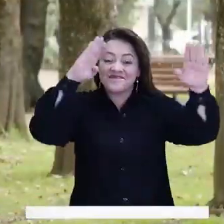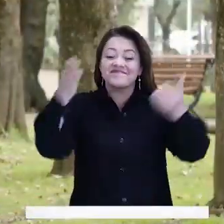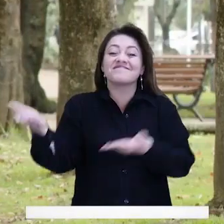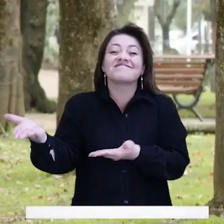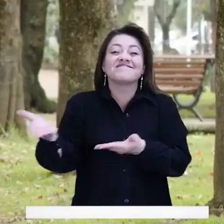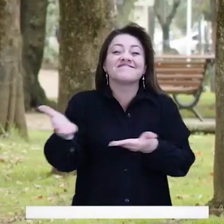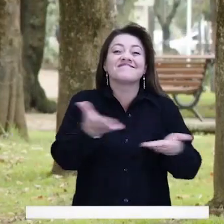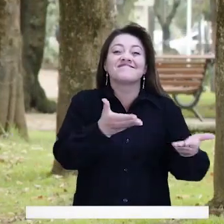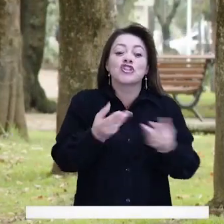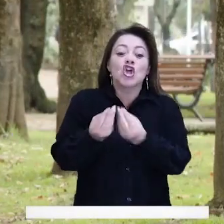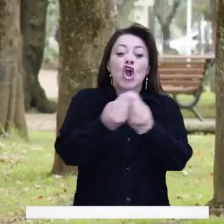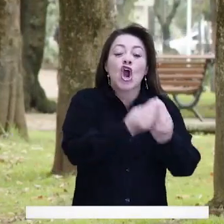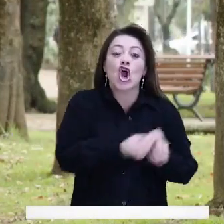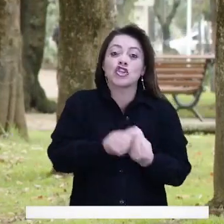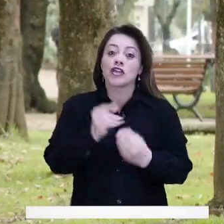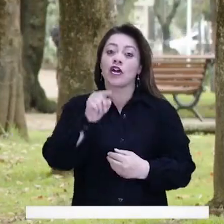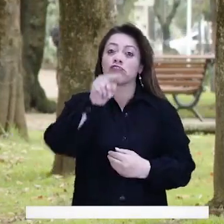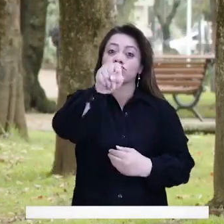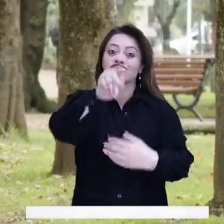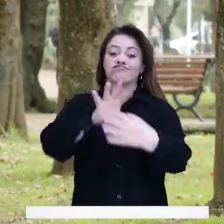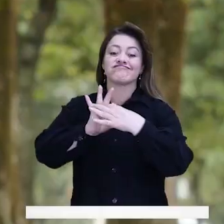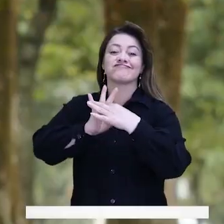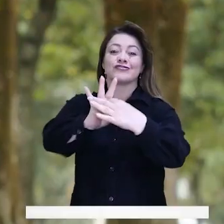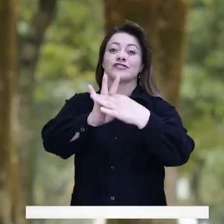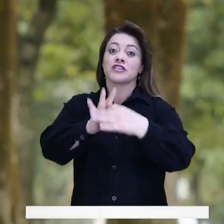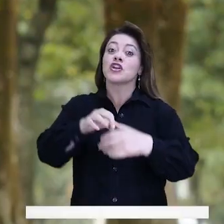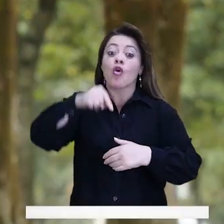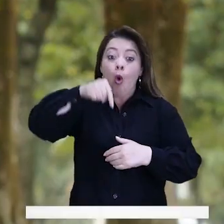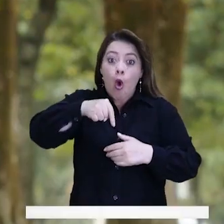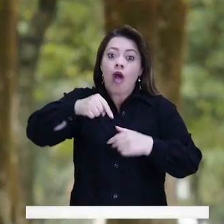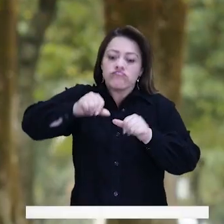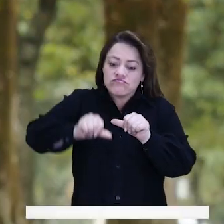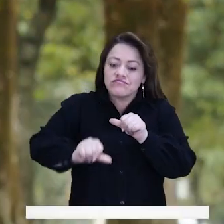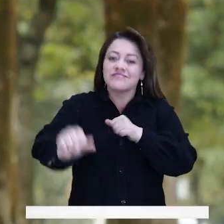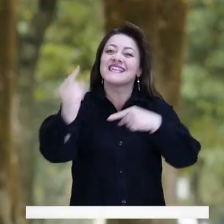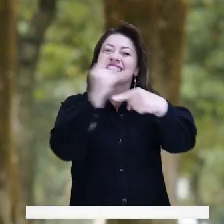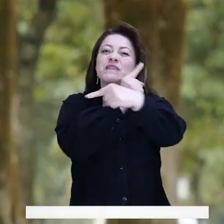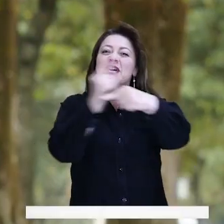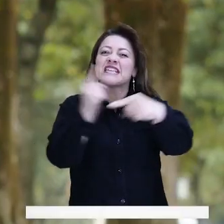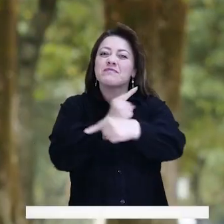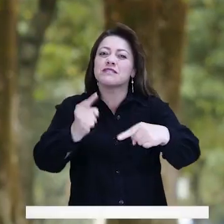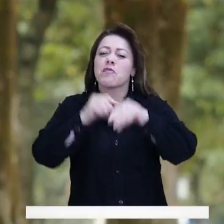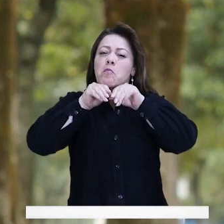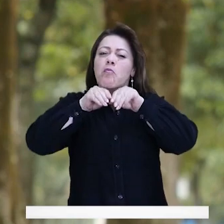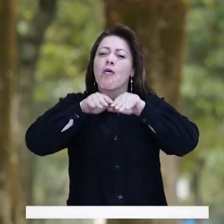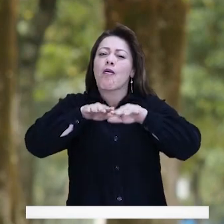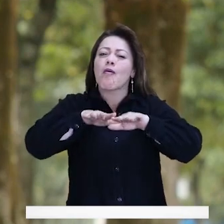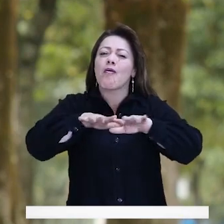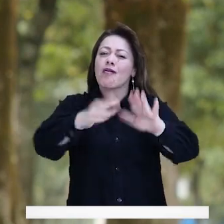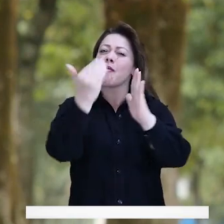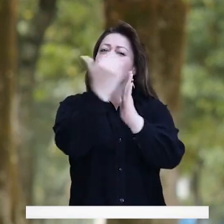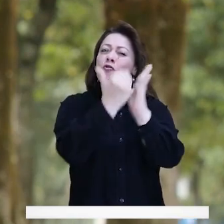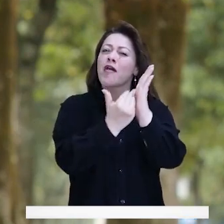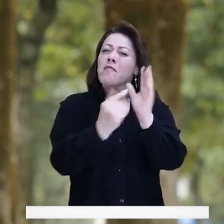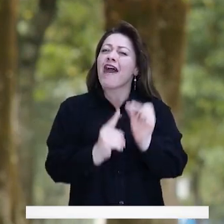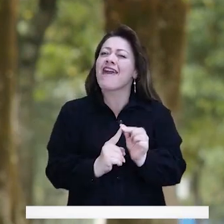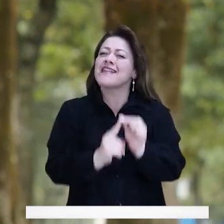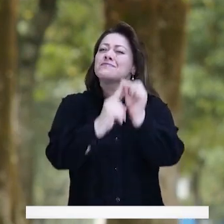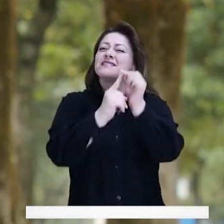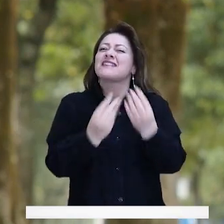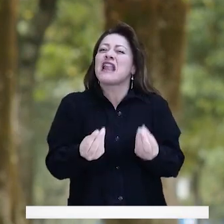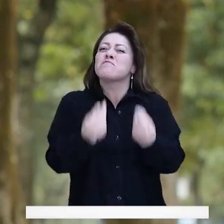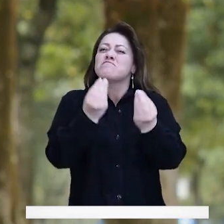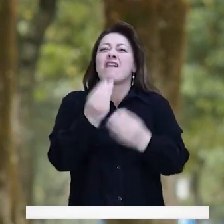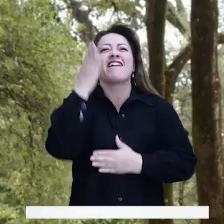¡Hola! Bienvenidos a El Consejo Contigo, un espacio que a partir de hoy y semanalmente tendremos para ustedes,